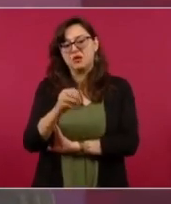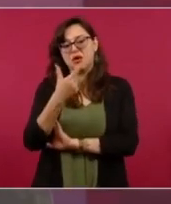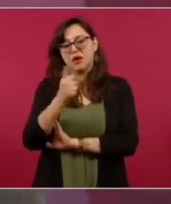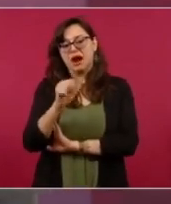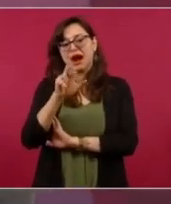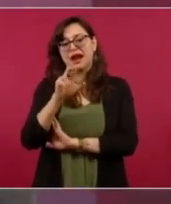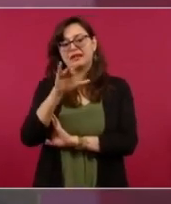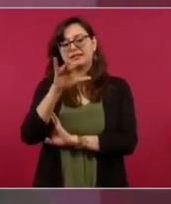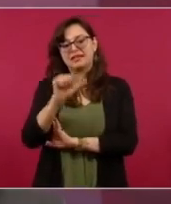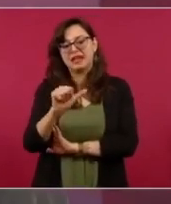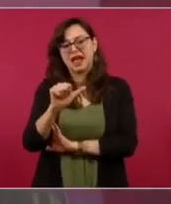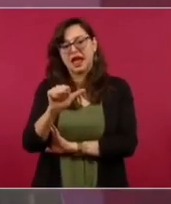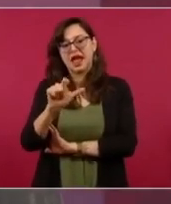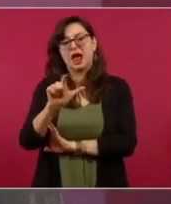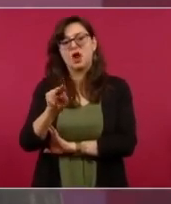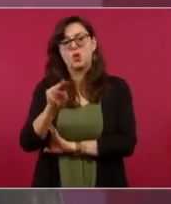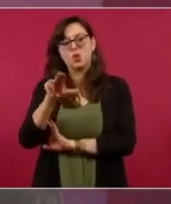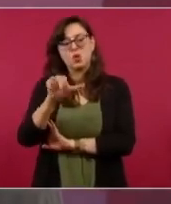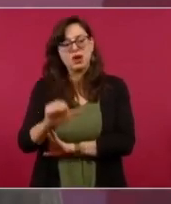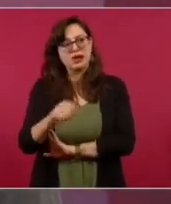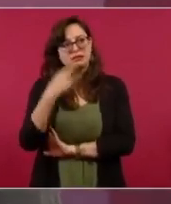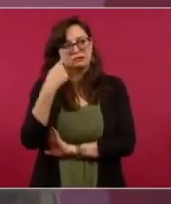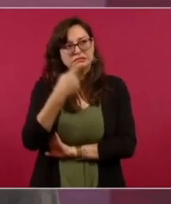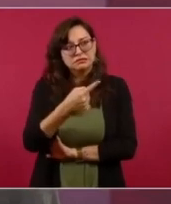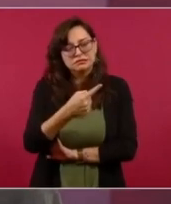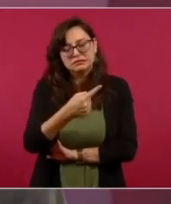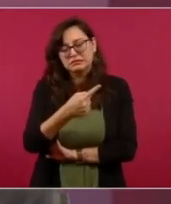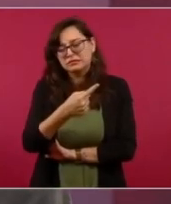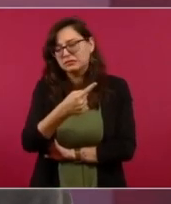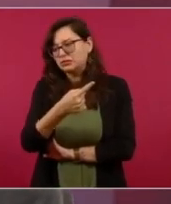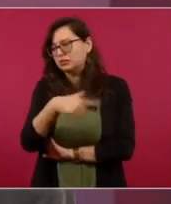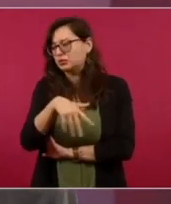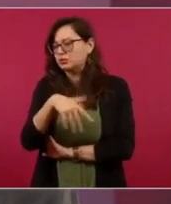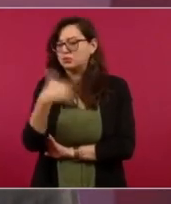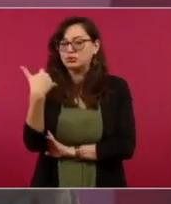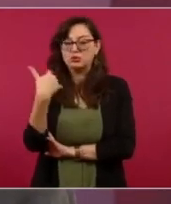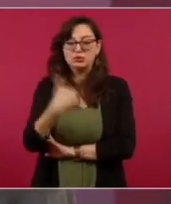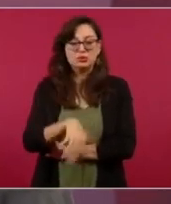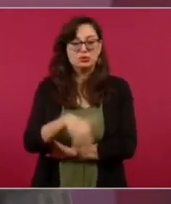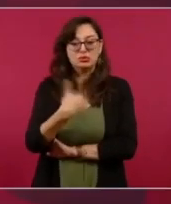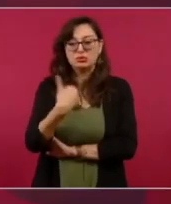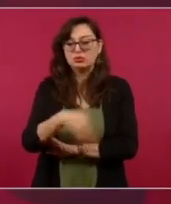es una decadencia ¿y cómo se enfrenta a una decadencia?